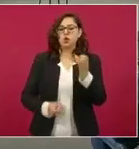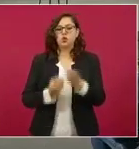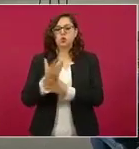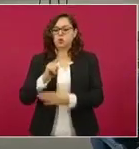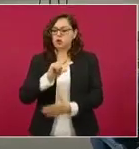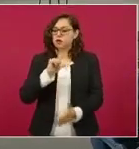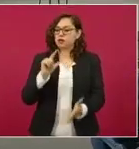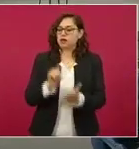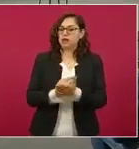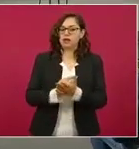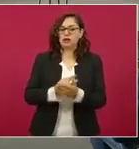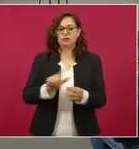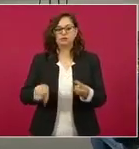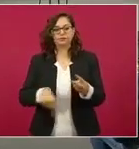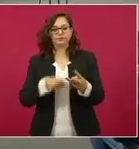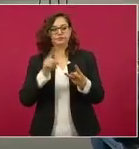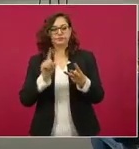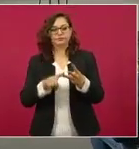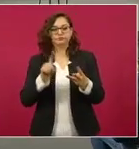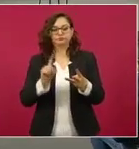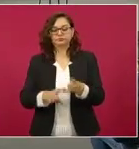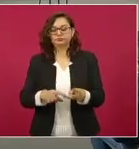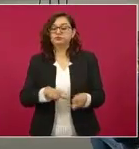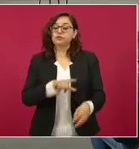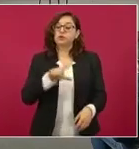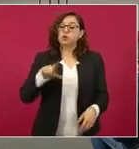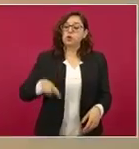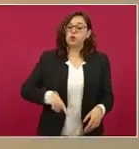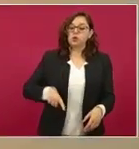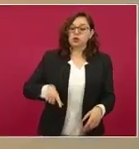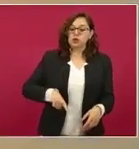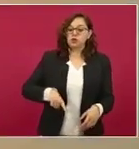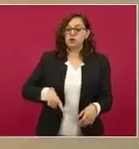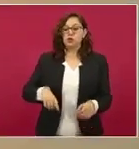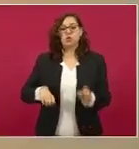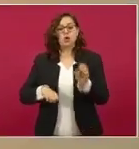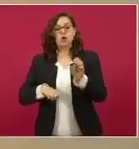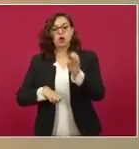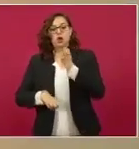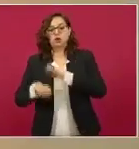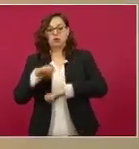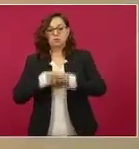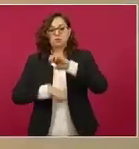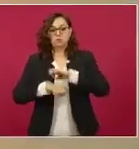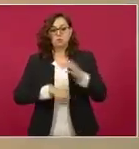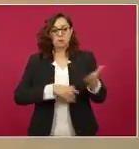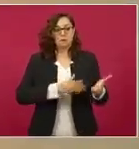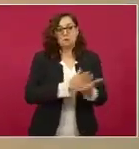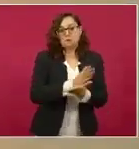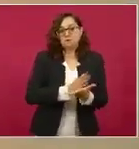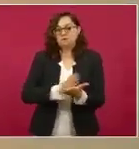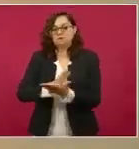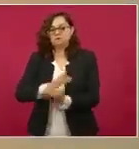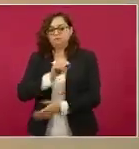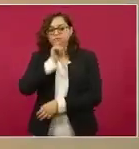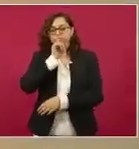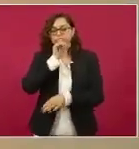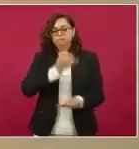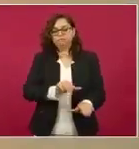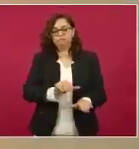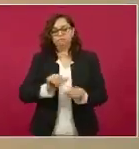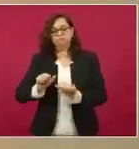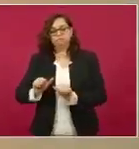gobierno y de la empresa, garantizando que sean los trabajadores los que elijan a sus